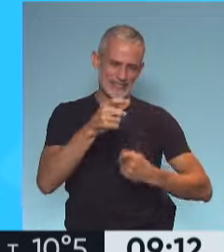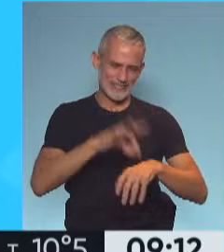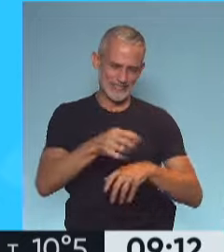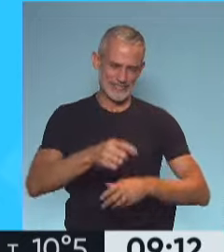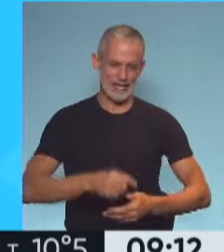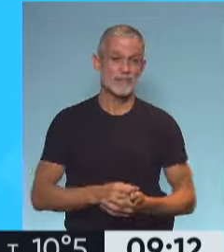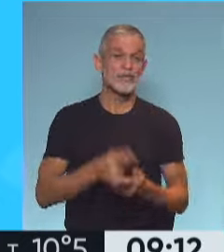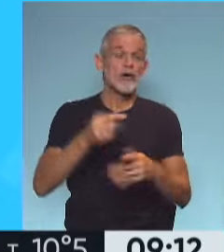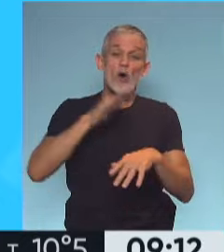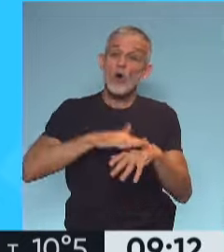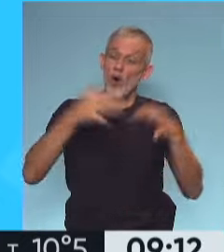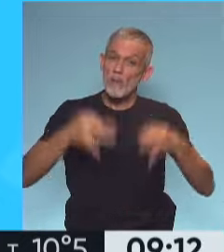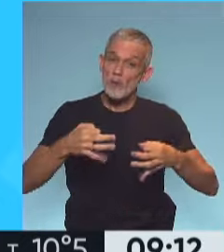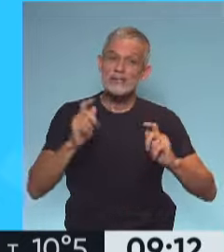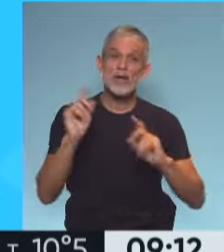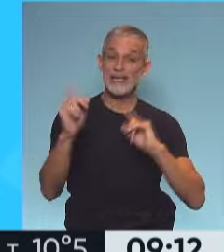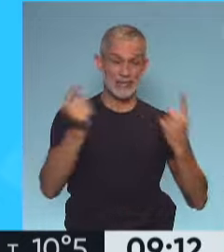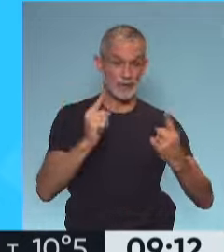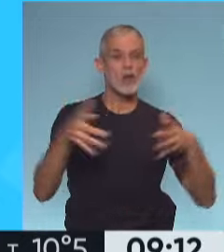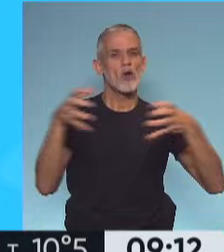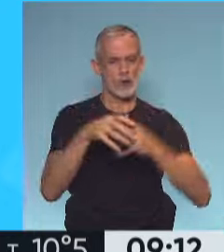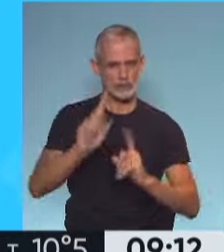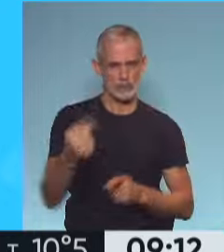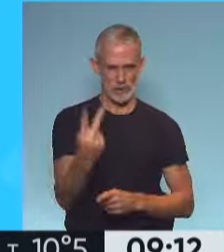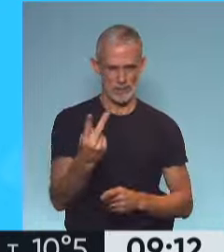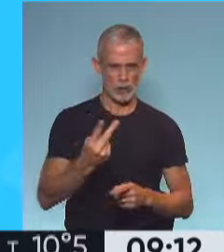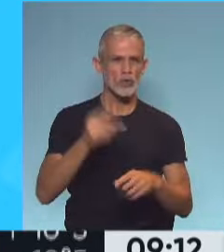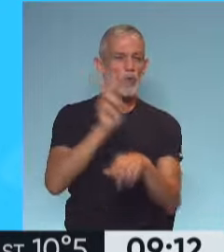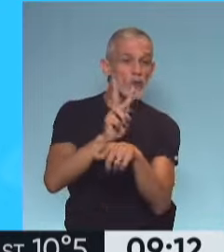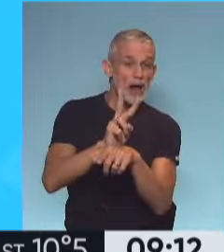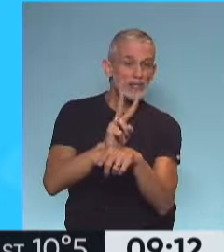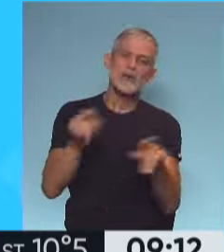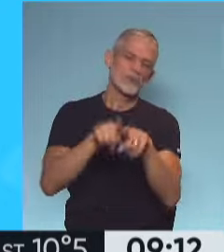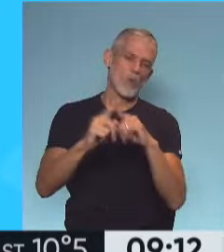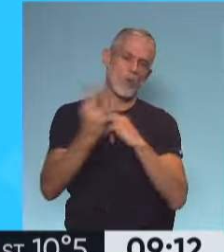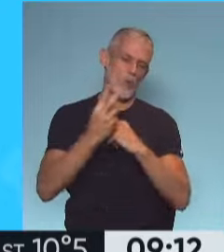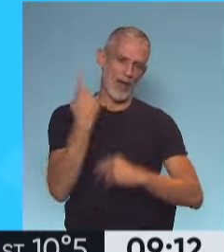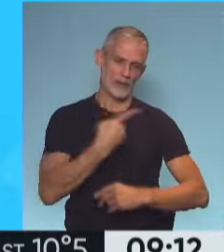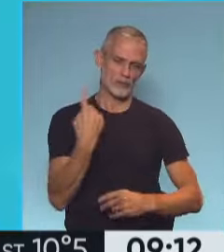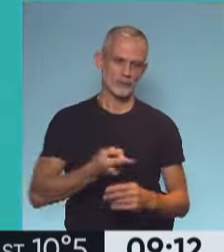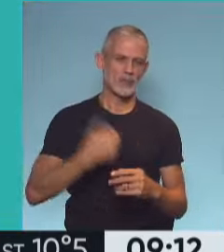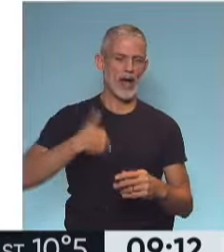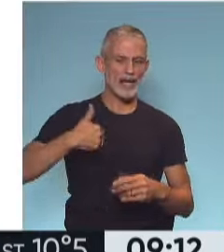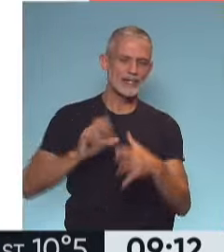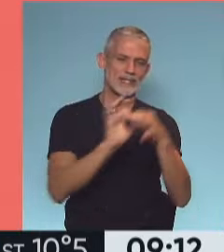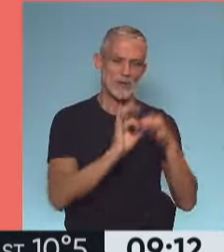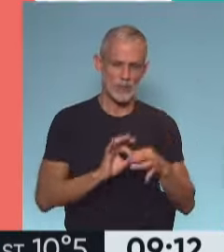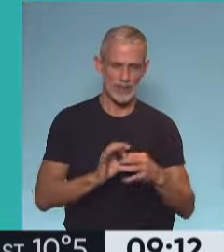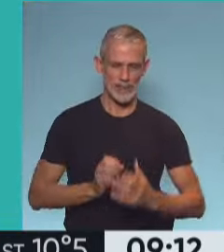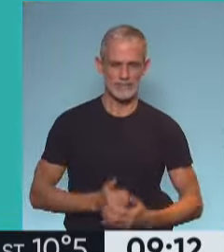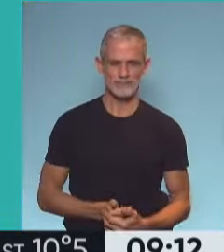El compromiso es individual y colectivo. Cuidarte es cuidarnos. Argentina Unida